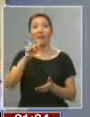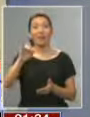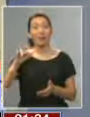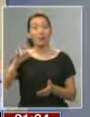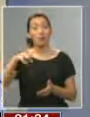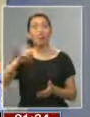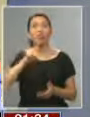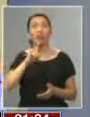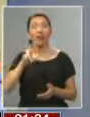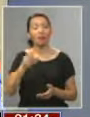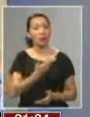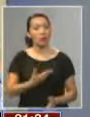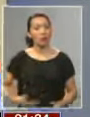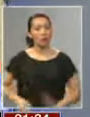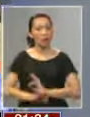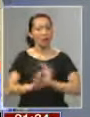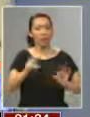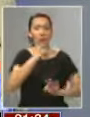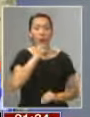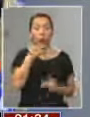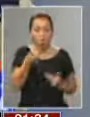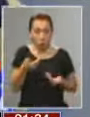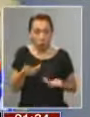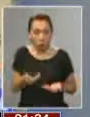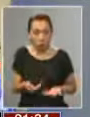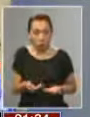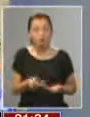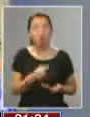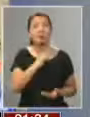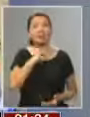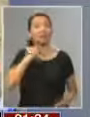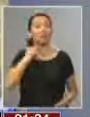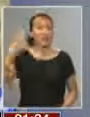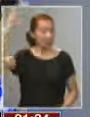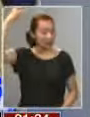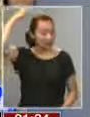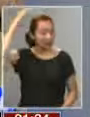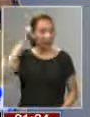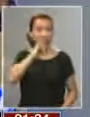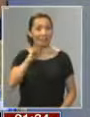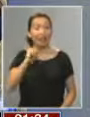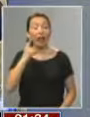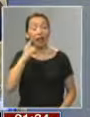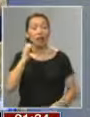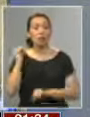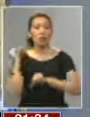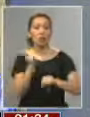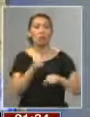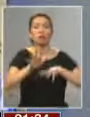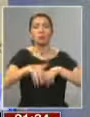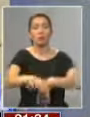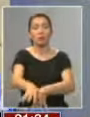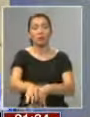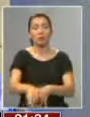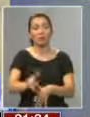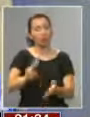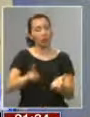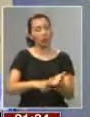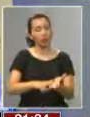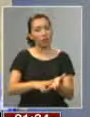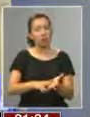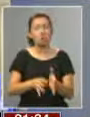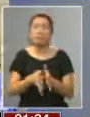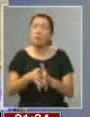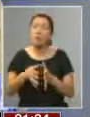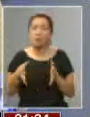presidente, lo cuestionó. Y hoy día aparece un cardenal Esati llamando hasta a marchar contra ellos, cuando en realidad me parece un